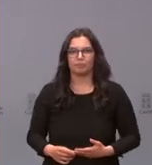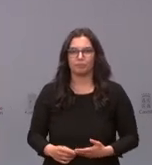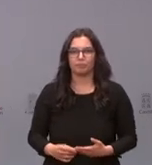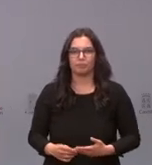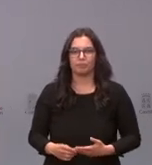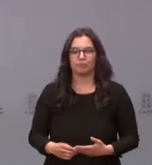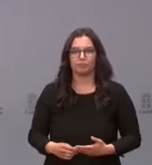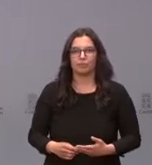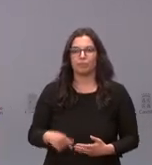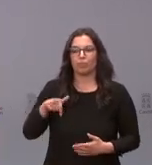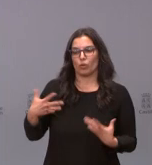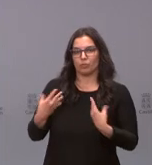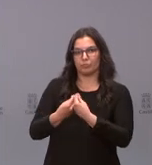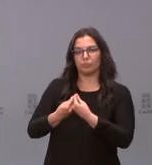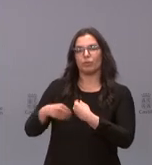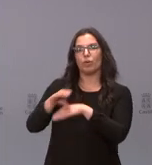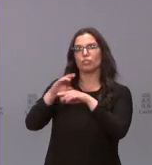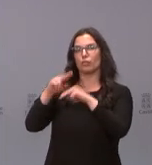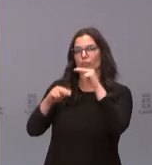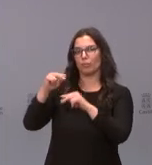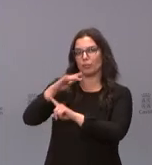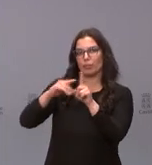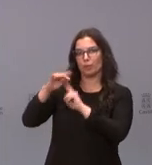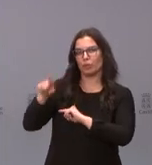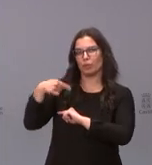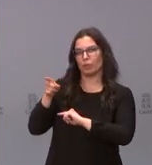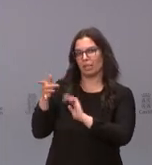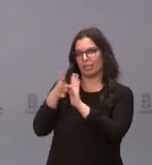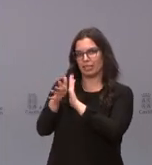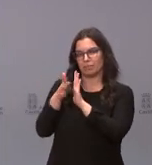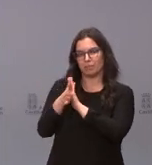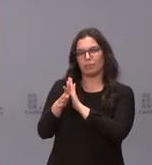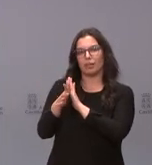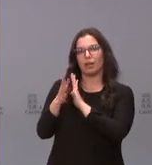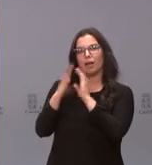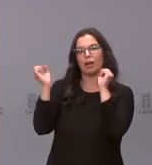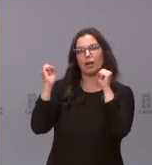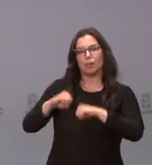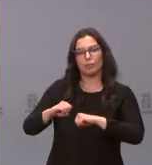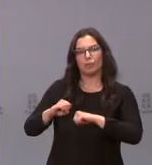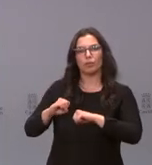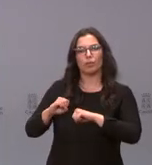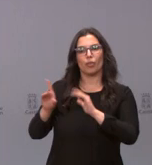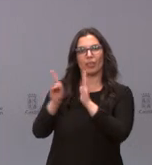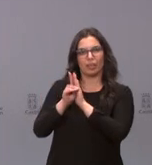Nos acompaña hoy el consejero de Fomento y Medio Ambiente, que dará cuenta de la aprobación del